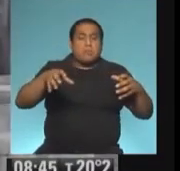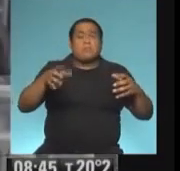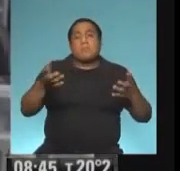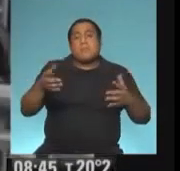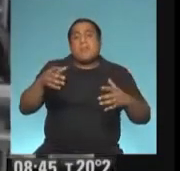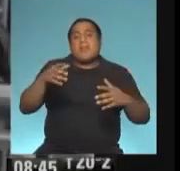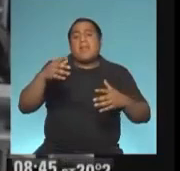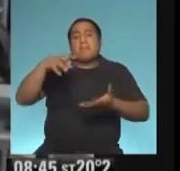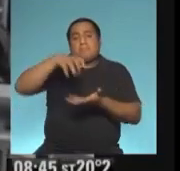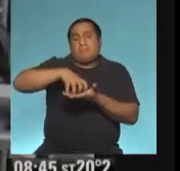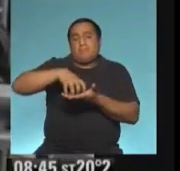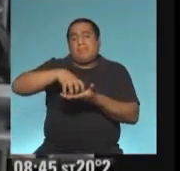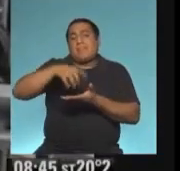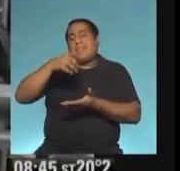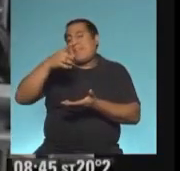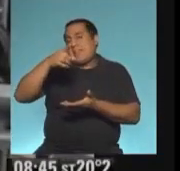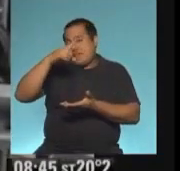presidente.